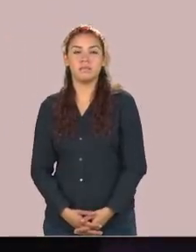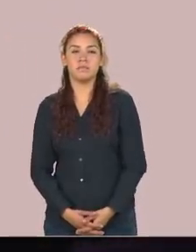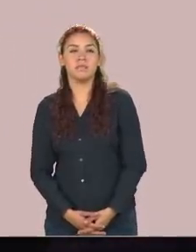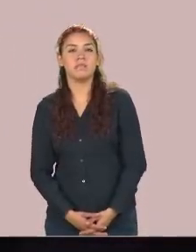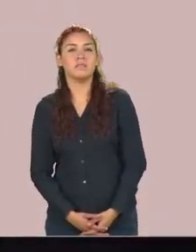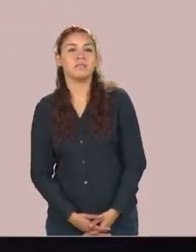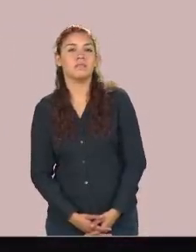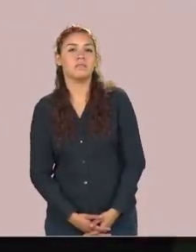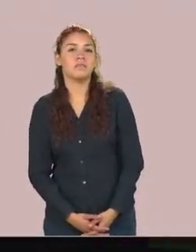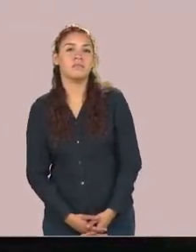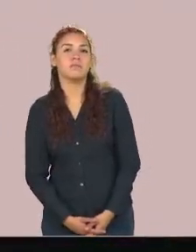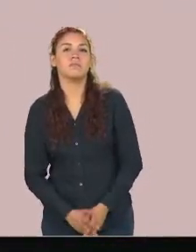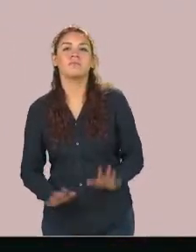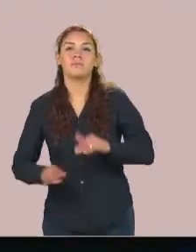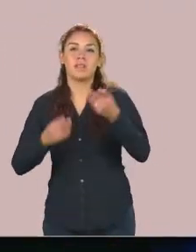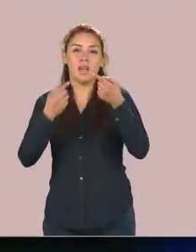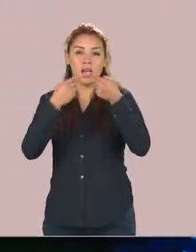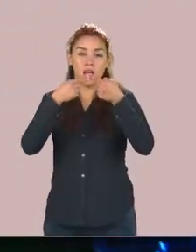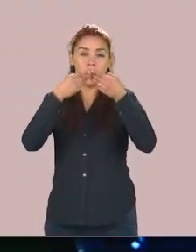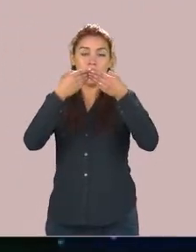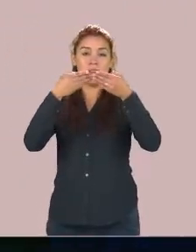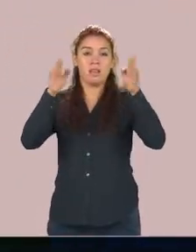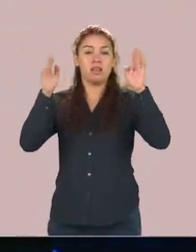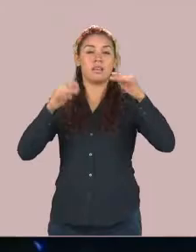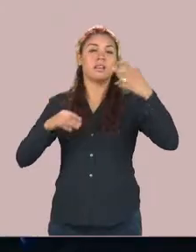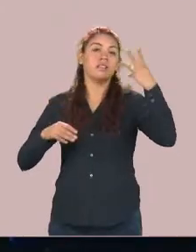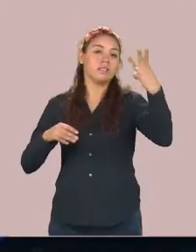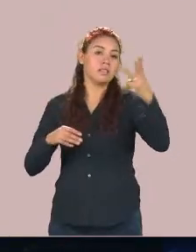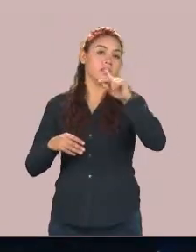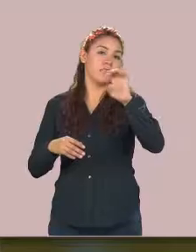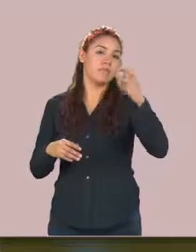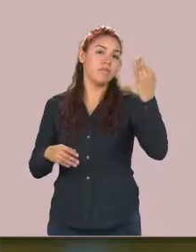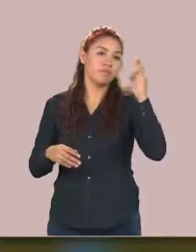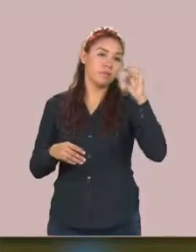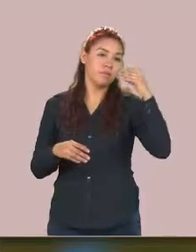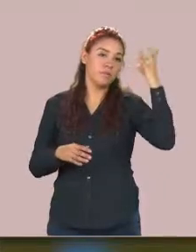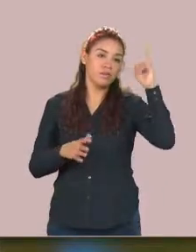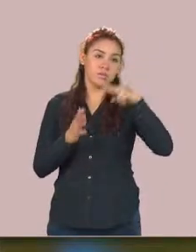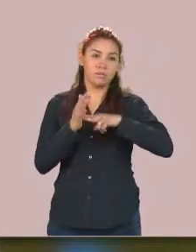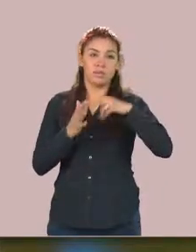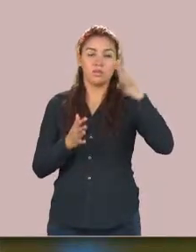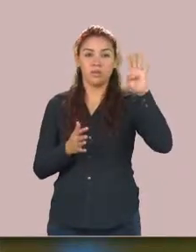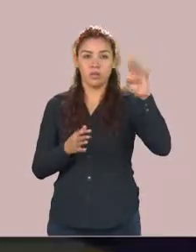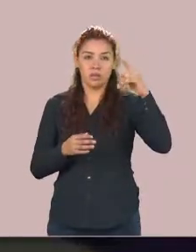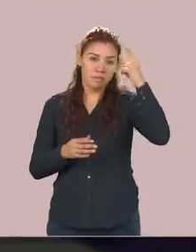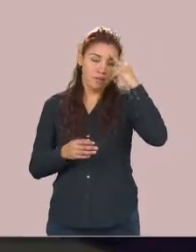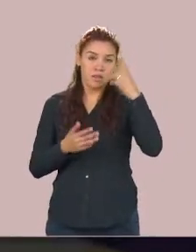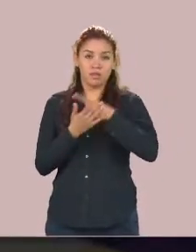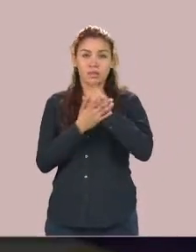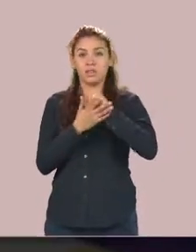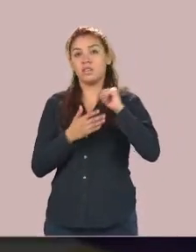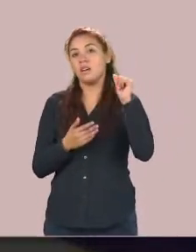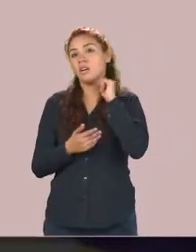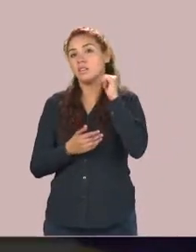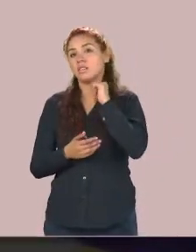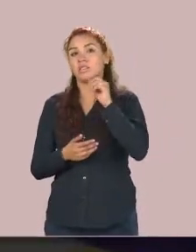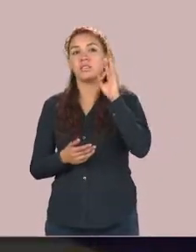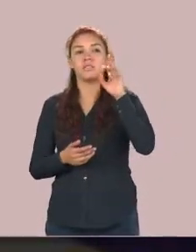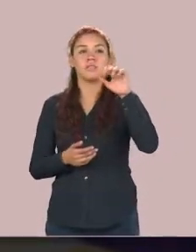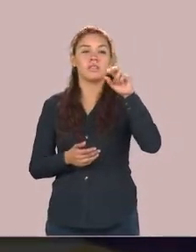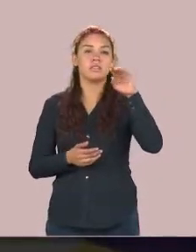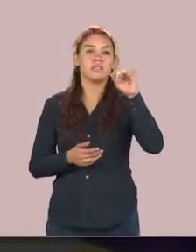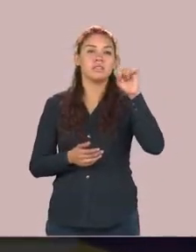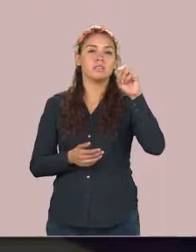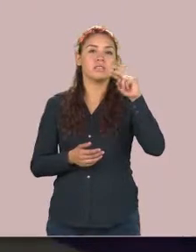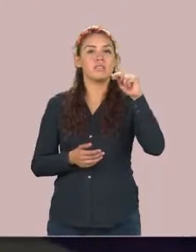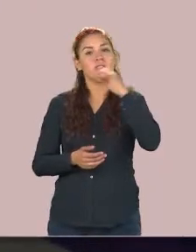Inaugurado el 13 de febrero de 2004 como un diseño de los arquitectos Francisco y Rodrigo Marbon con el concepto museográfico de